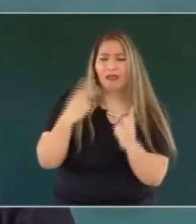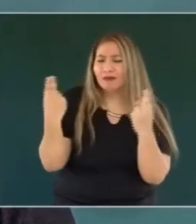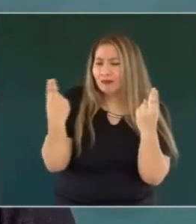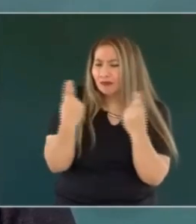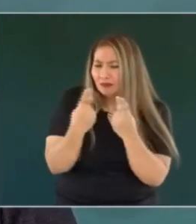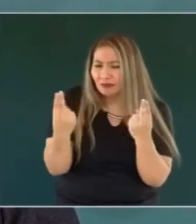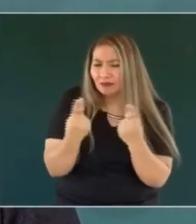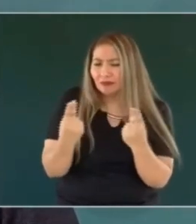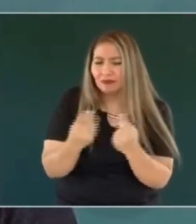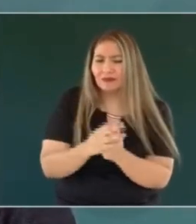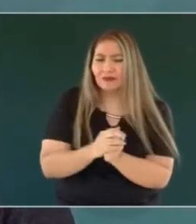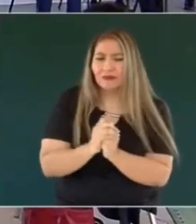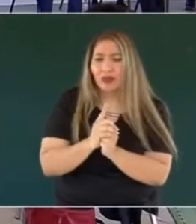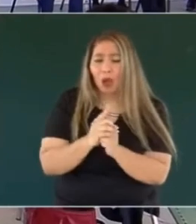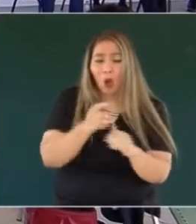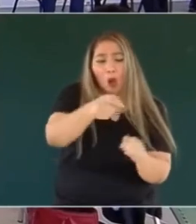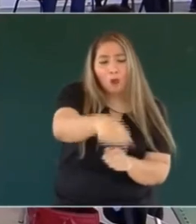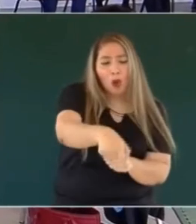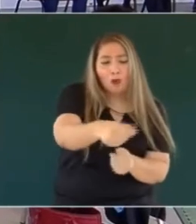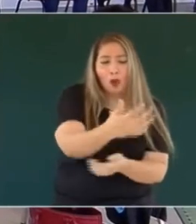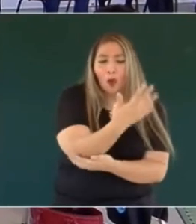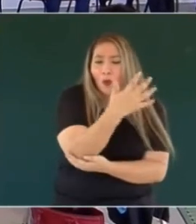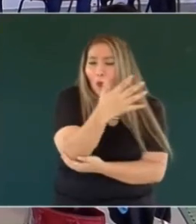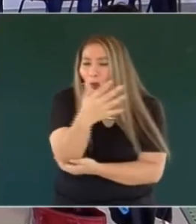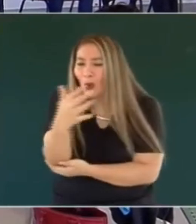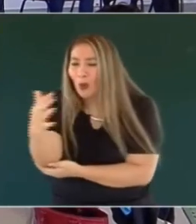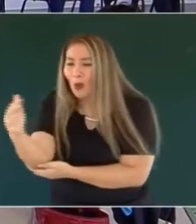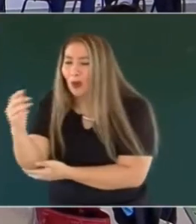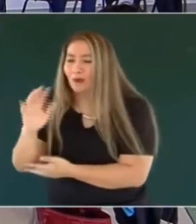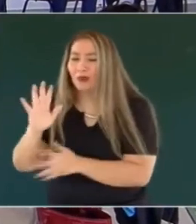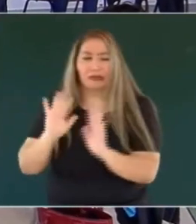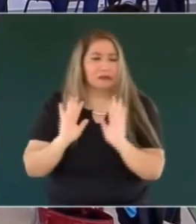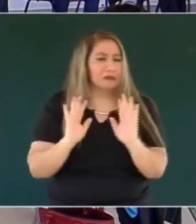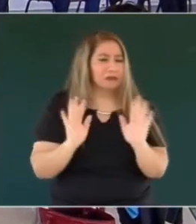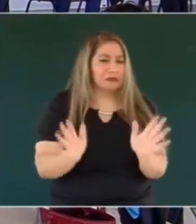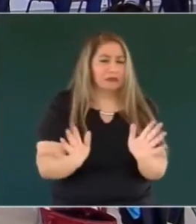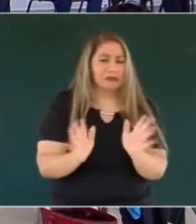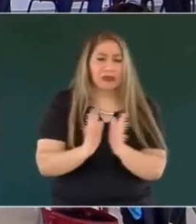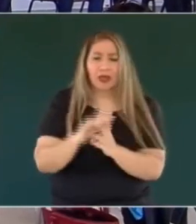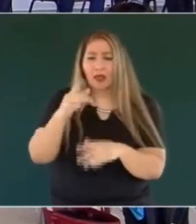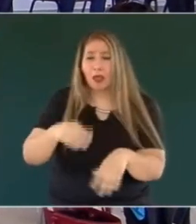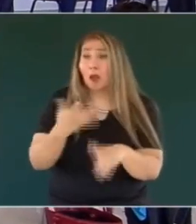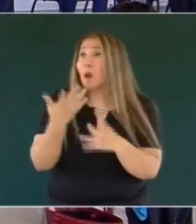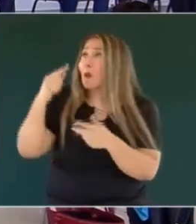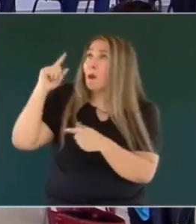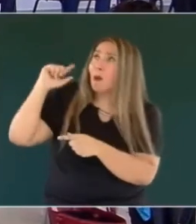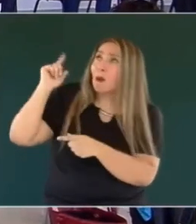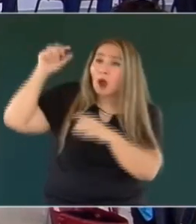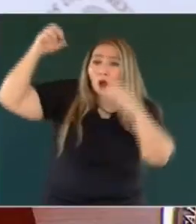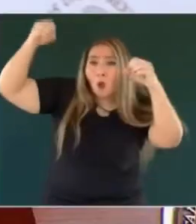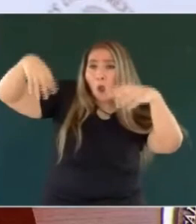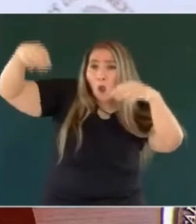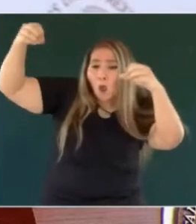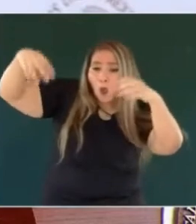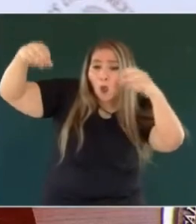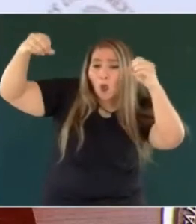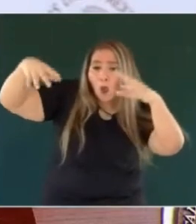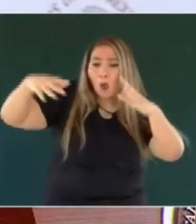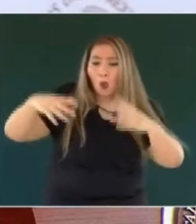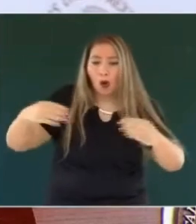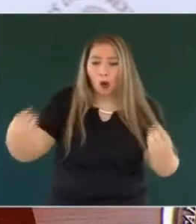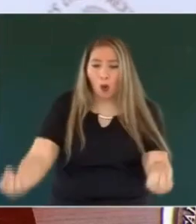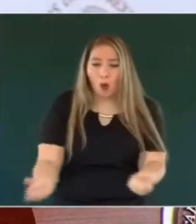sembrar árboles, necesitamos garantizar que llueva, que se recargue el